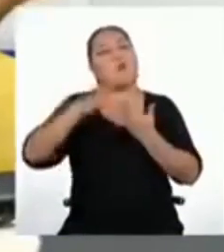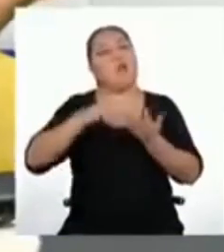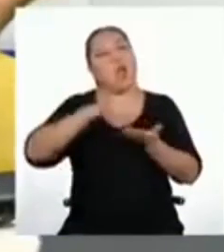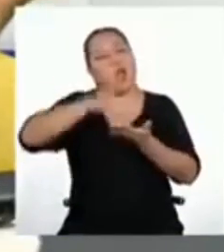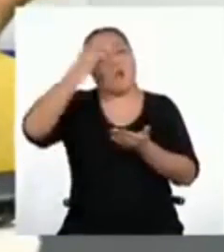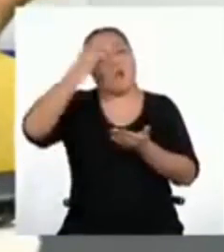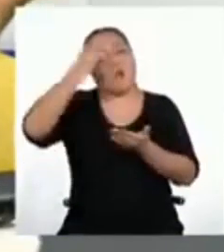Aprendo en Casa.